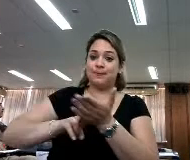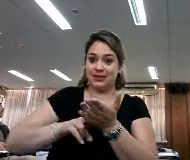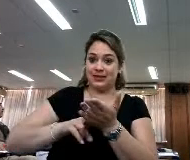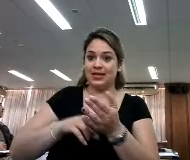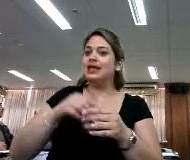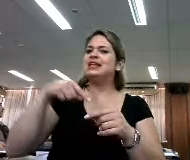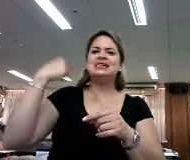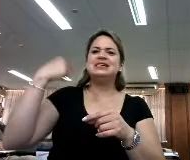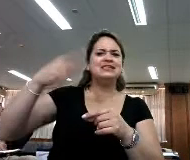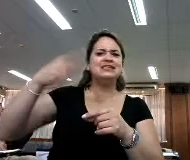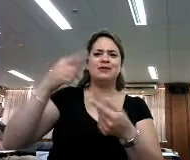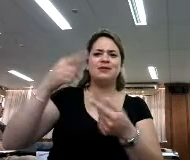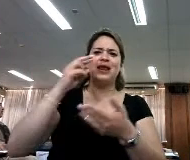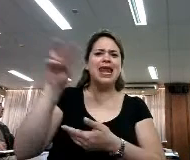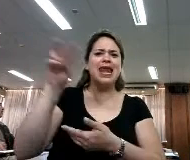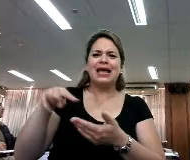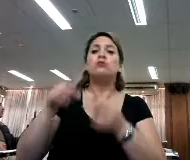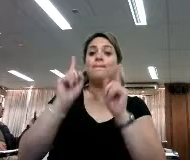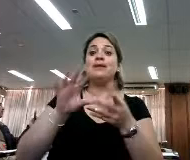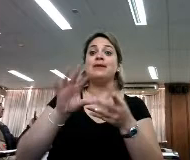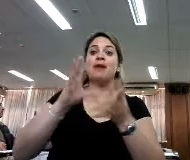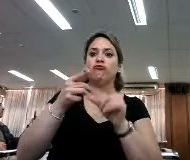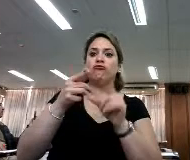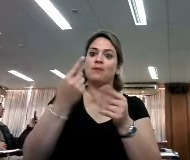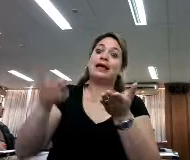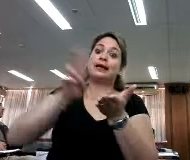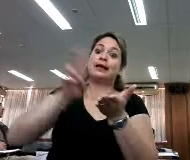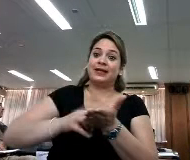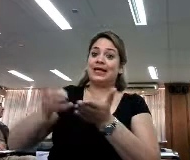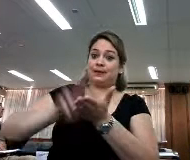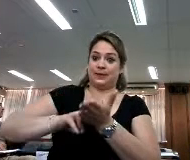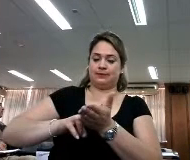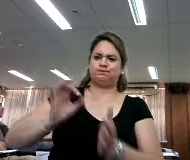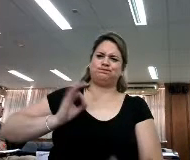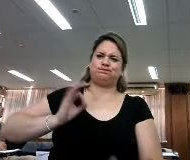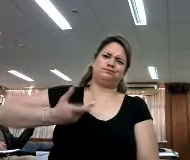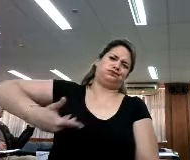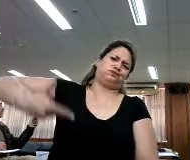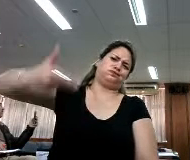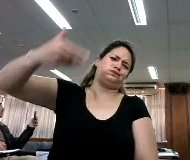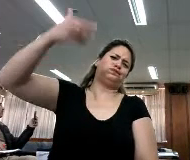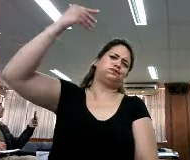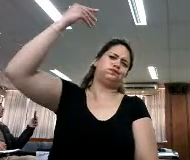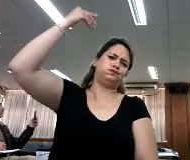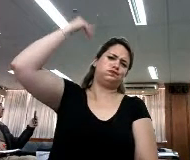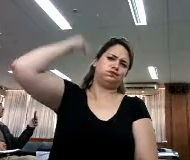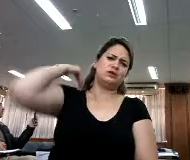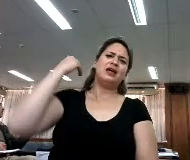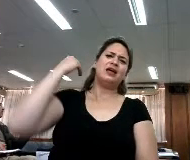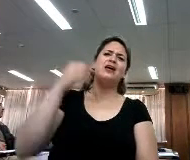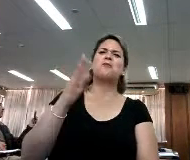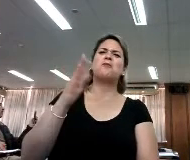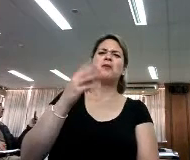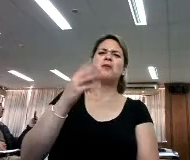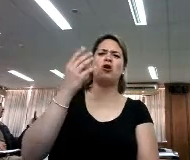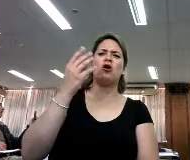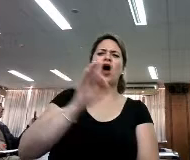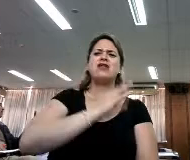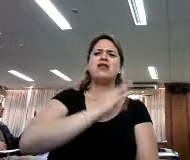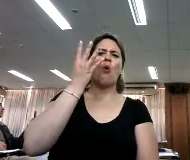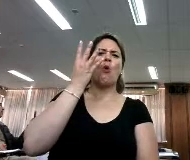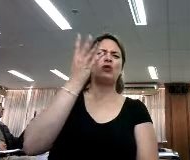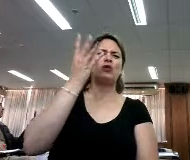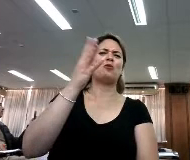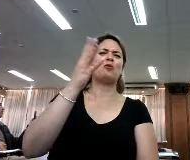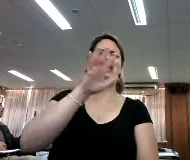leer siguen en este ciclo. En el pasado, muy en el pasado, en la prehistoria, hace 4.500 años, de 4.500 años